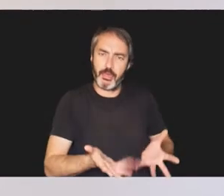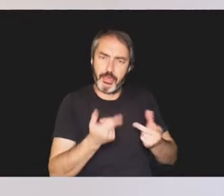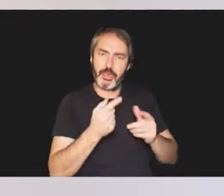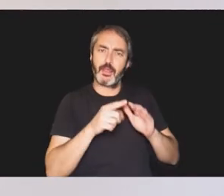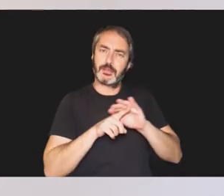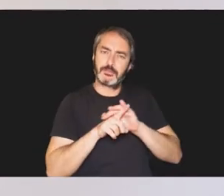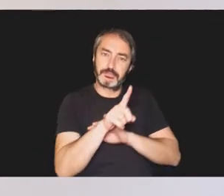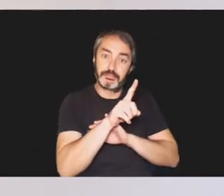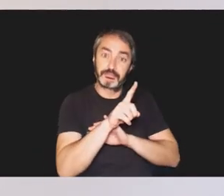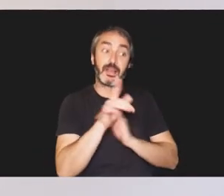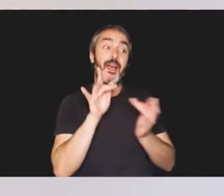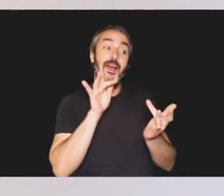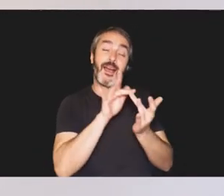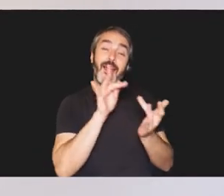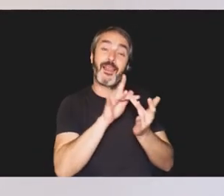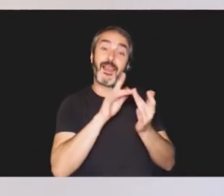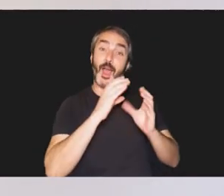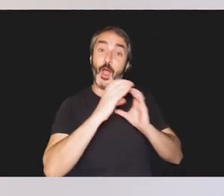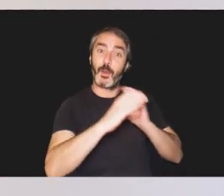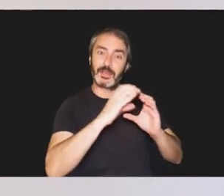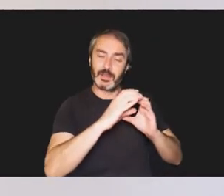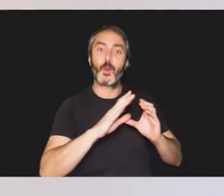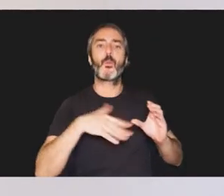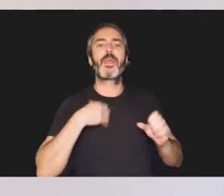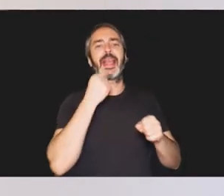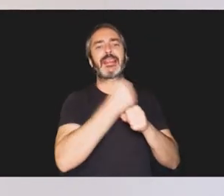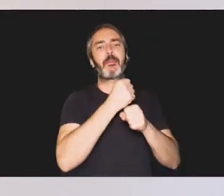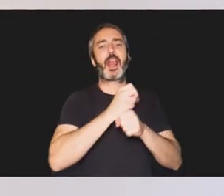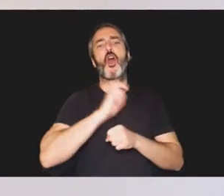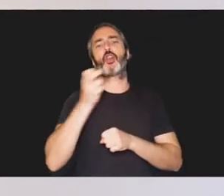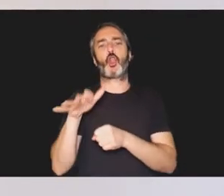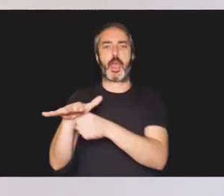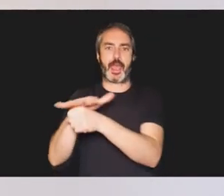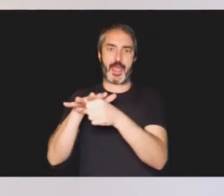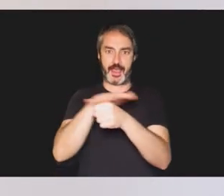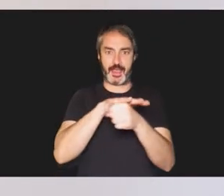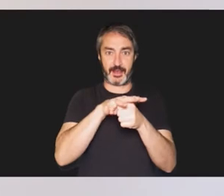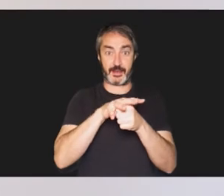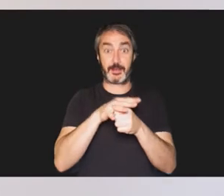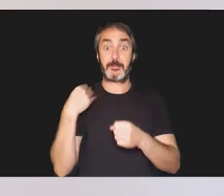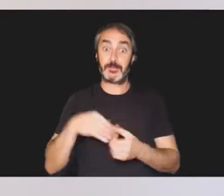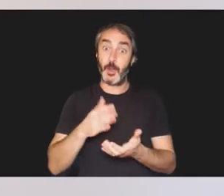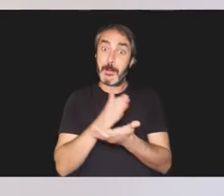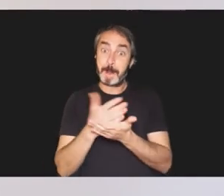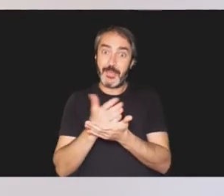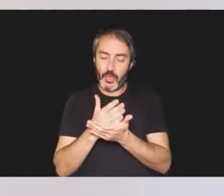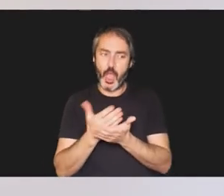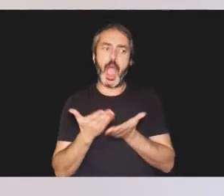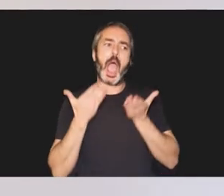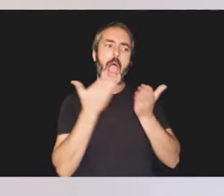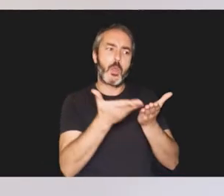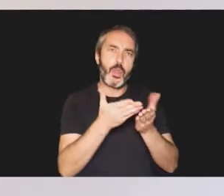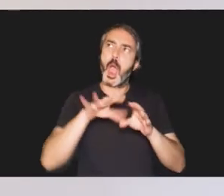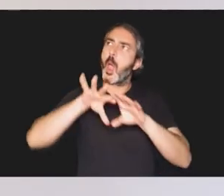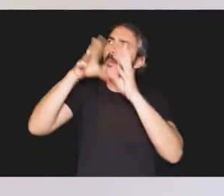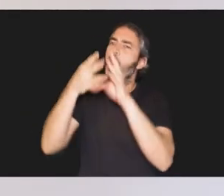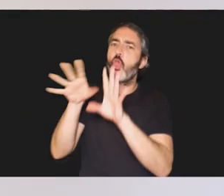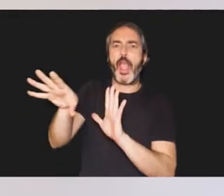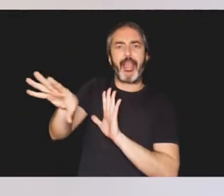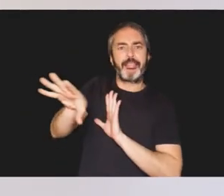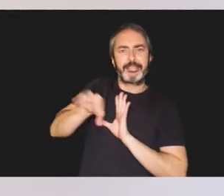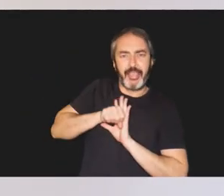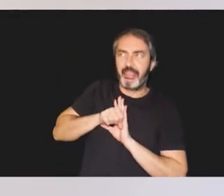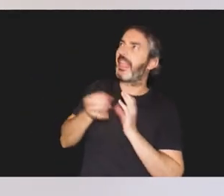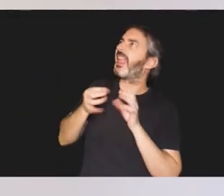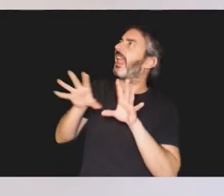que es a través de la interacción comunicativa que se podrán trabajar el resto de áreas. El mediador le ayudará a entender el mundo con el